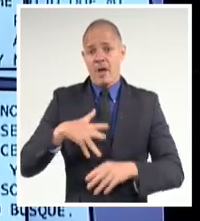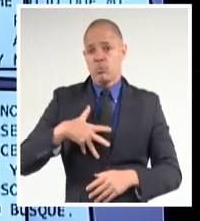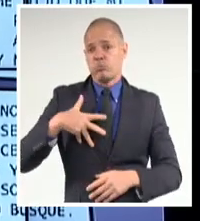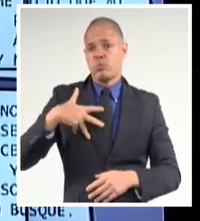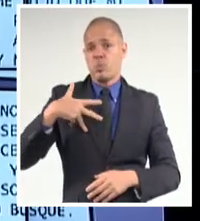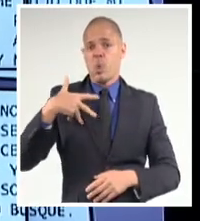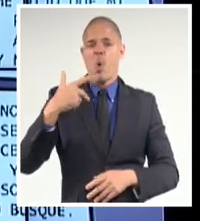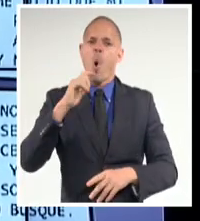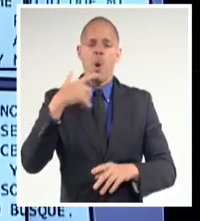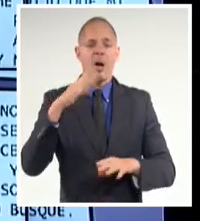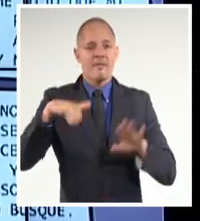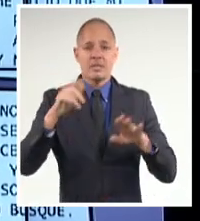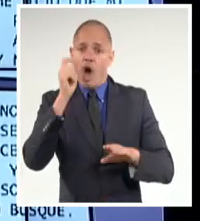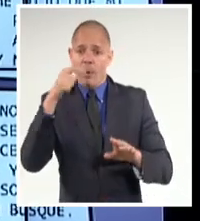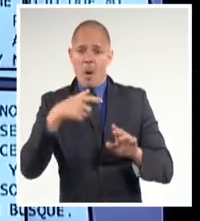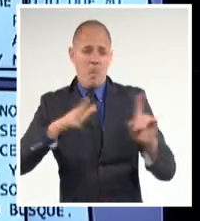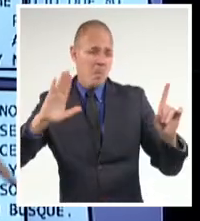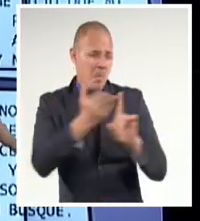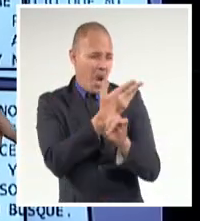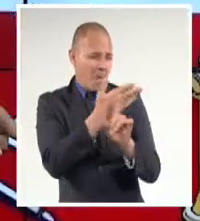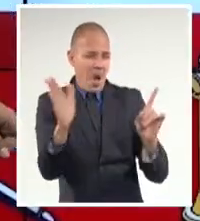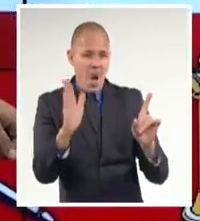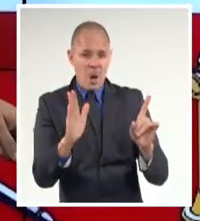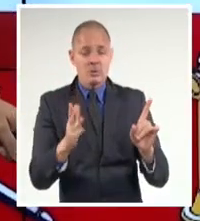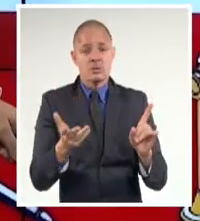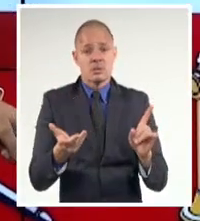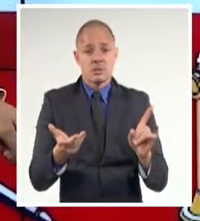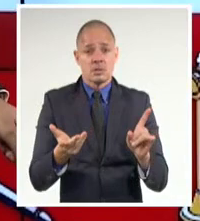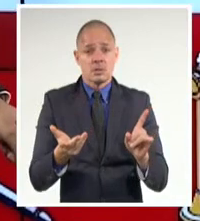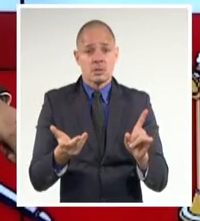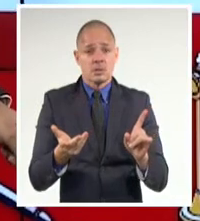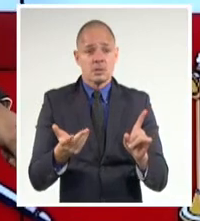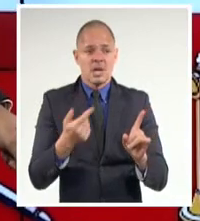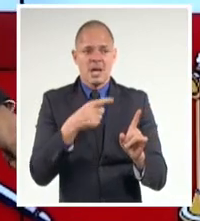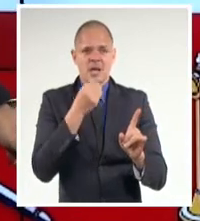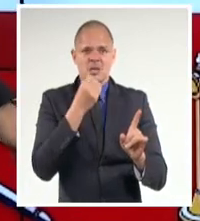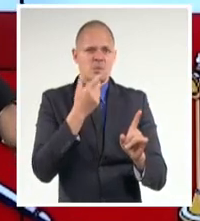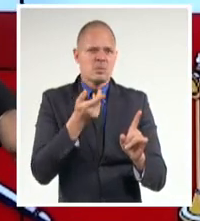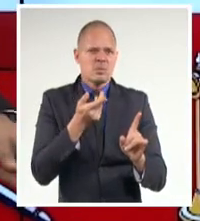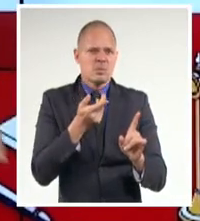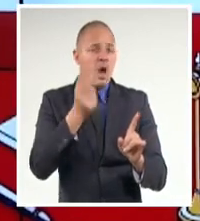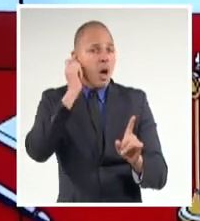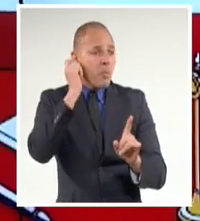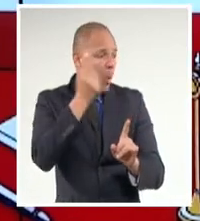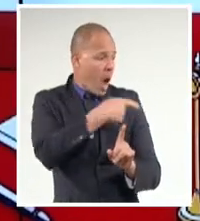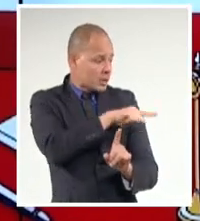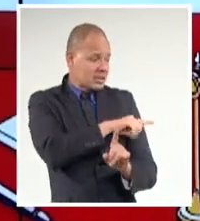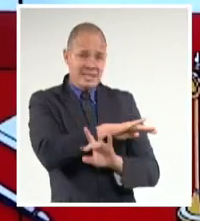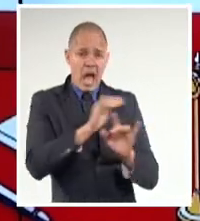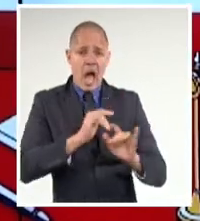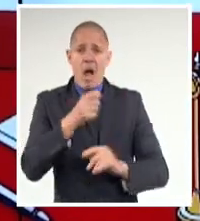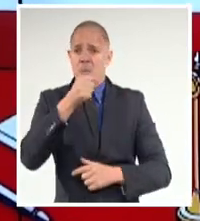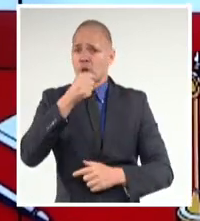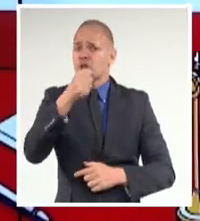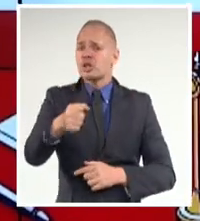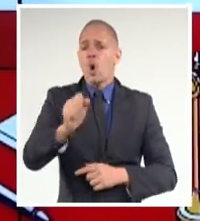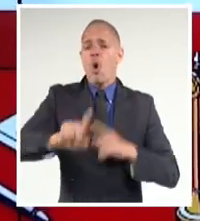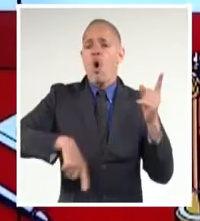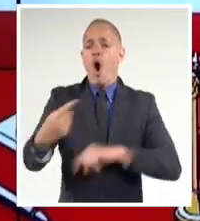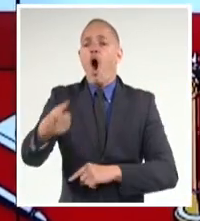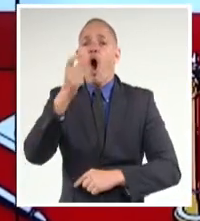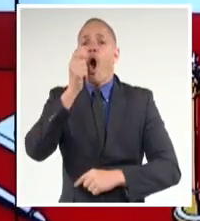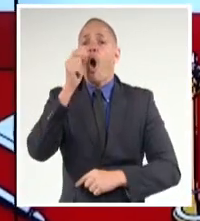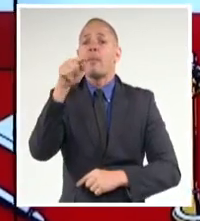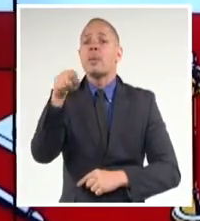golpes y con violencia. Sucesos así no pueden quedar en silencio, entre muchas otras razones para que no se